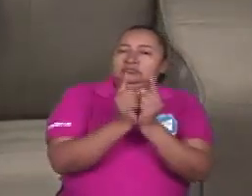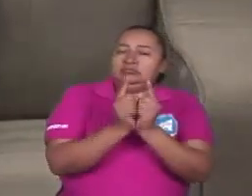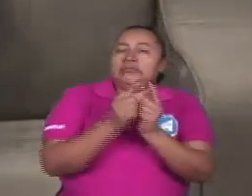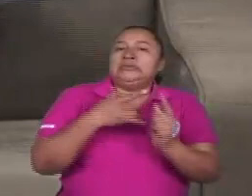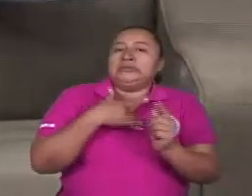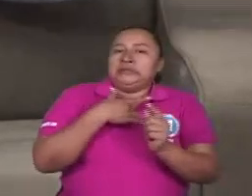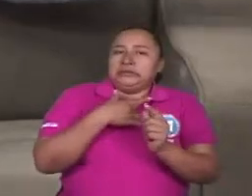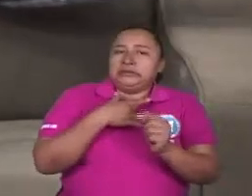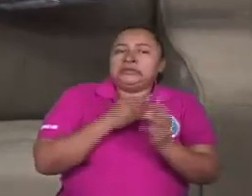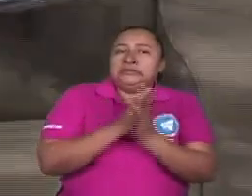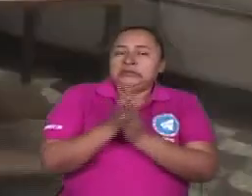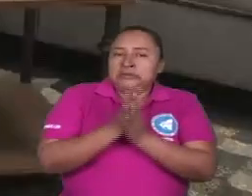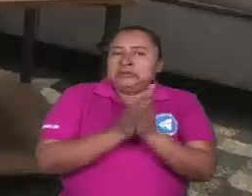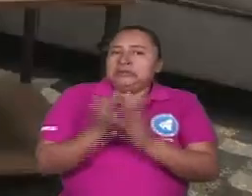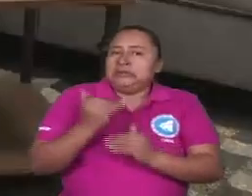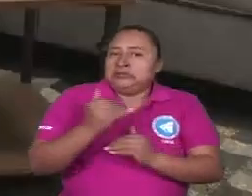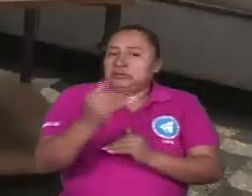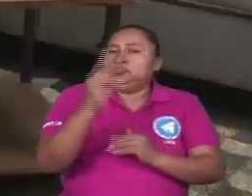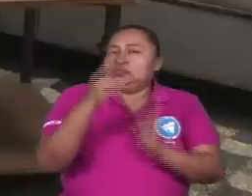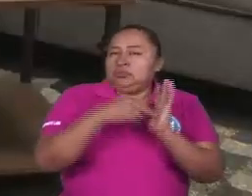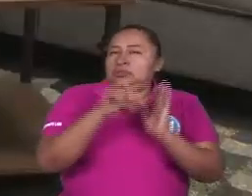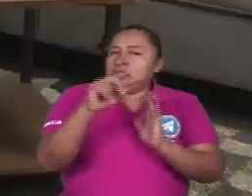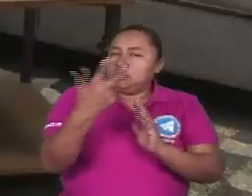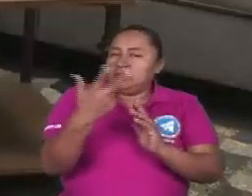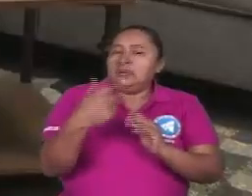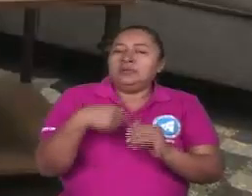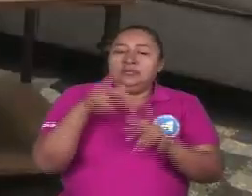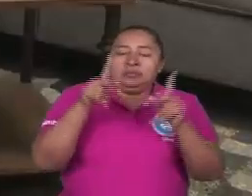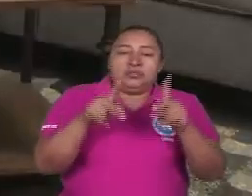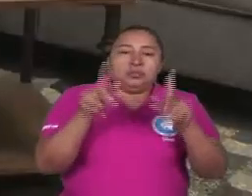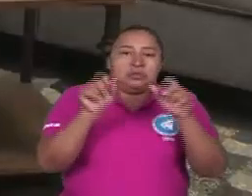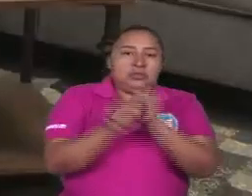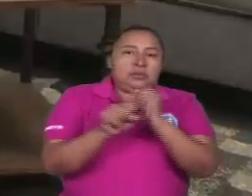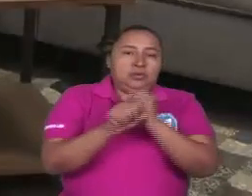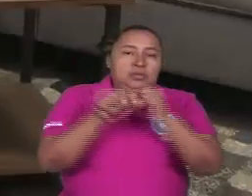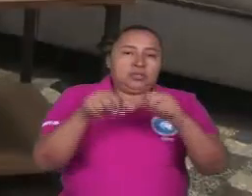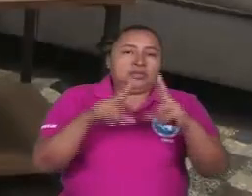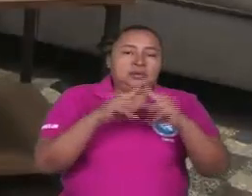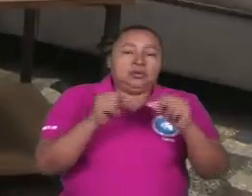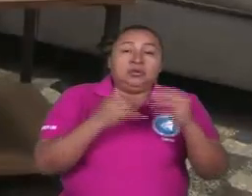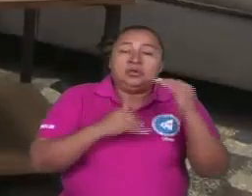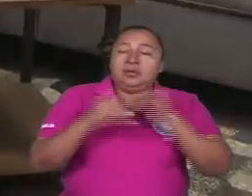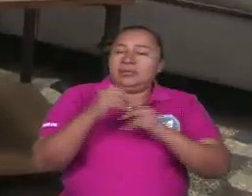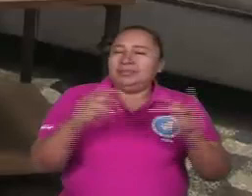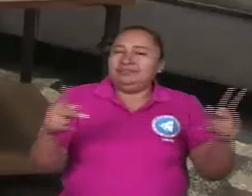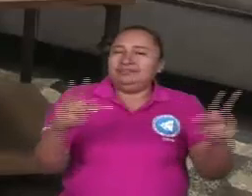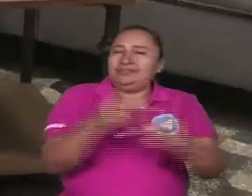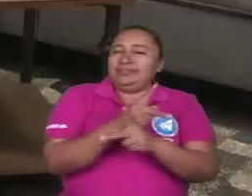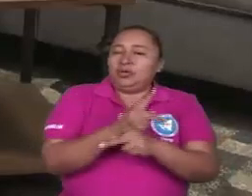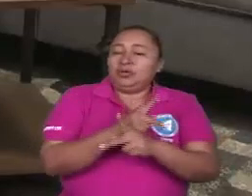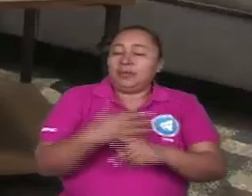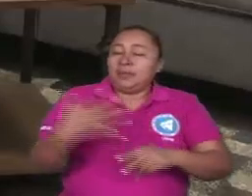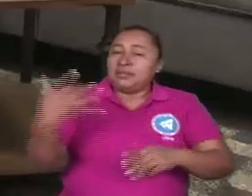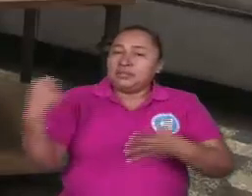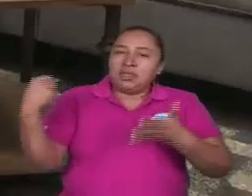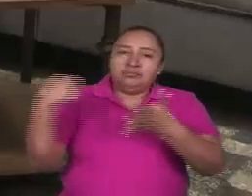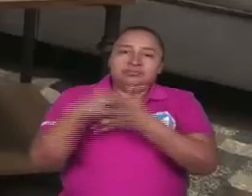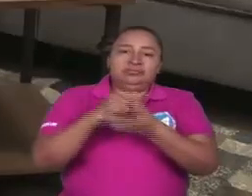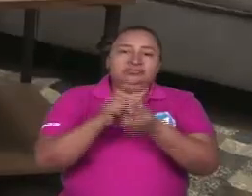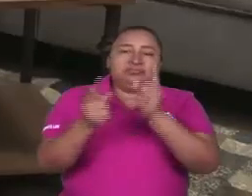Necesarios retos para el 2019, la clase trabajadora de nuestro país, una de las más afectadas tras el fallido, gracias a Dios,